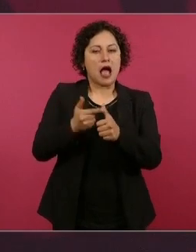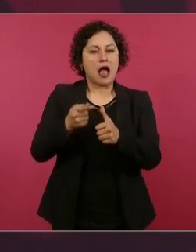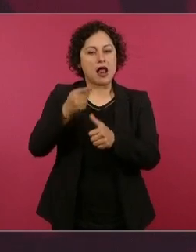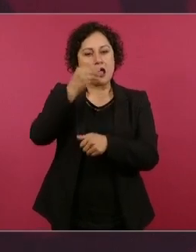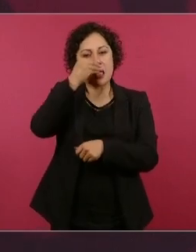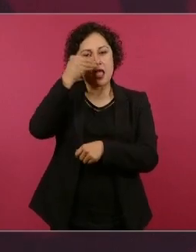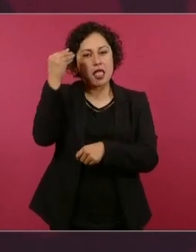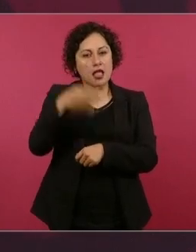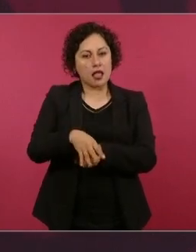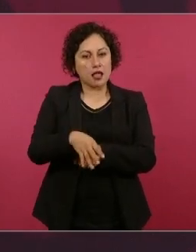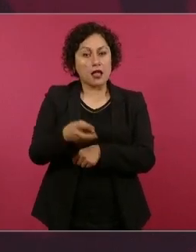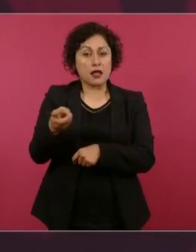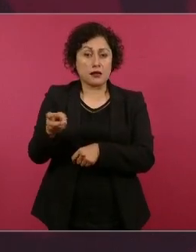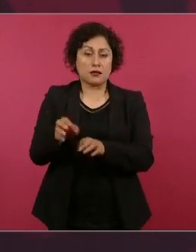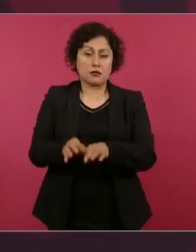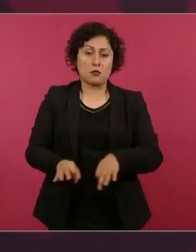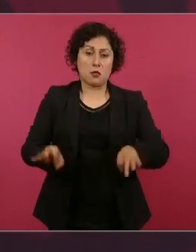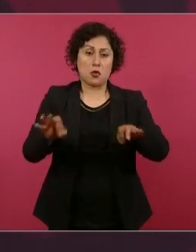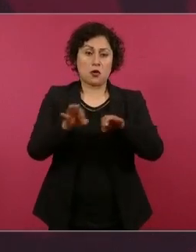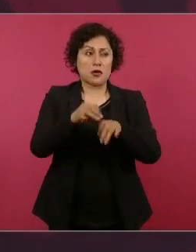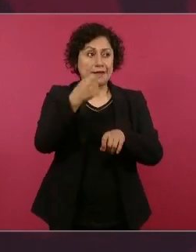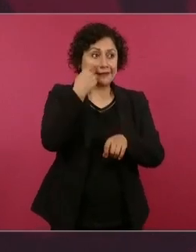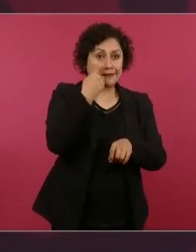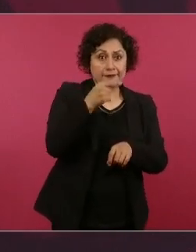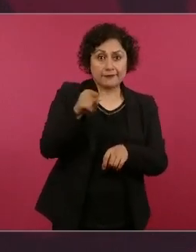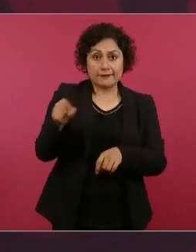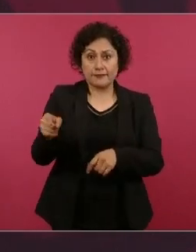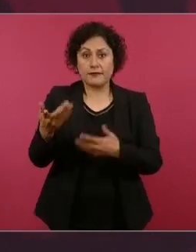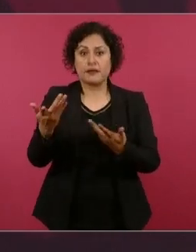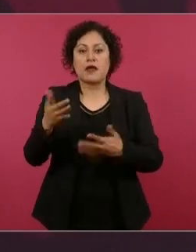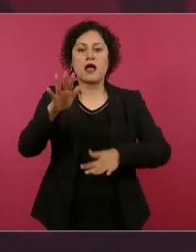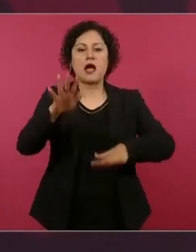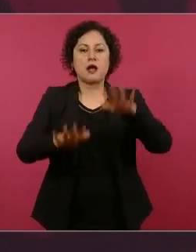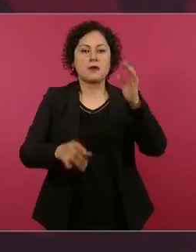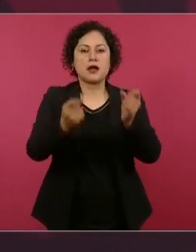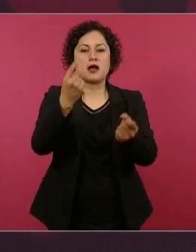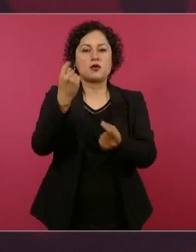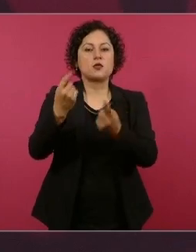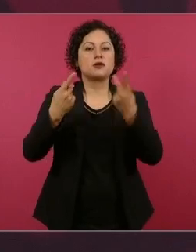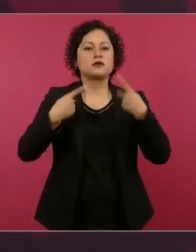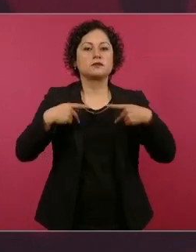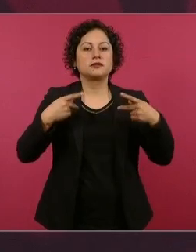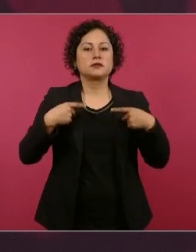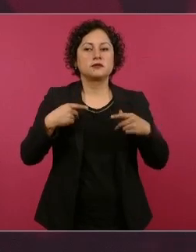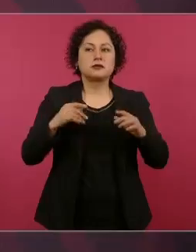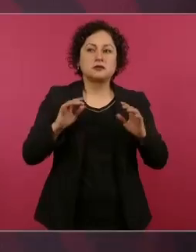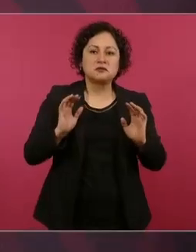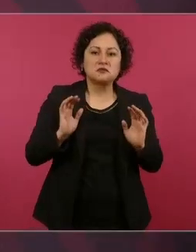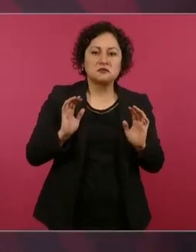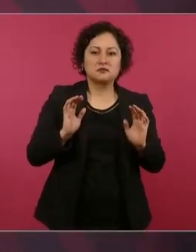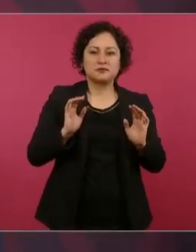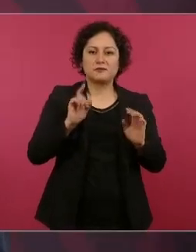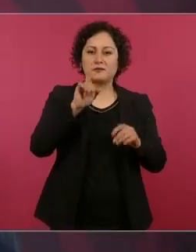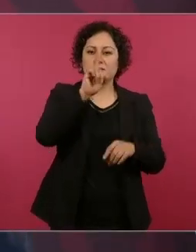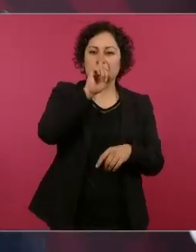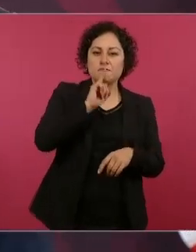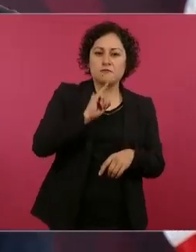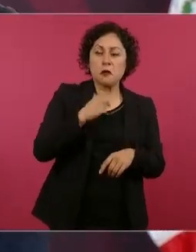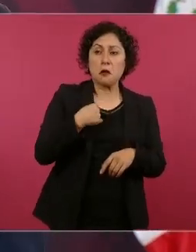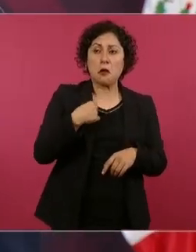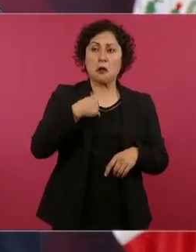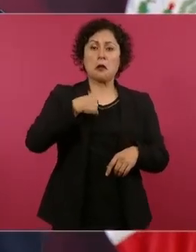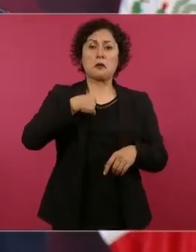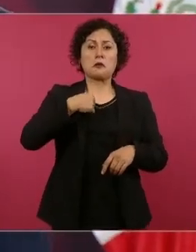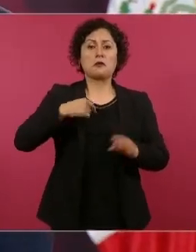Hay quienes se dicen de izquierda y no lo son, hay quienes